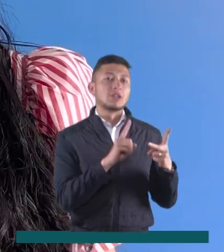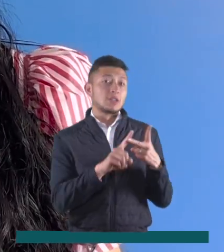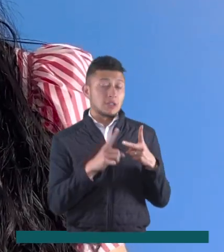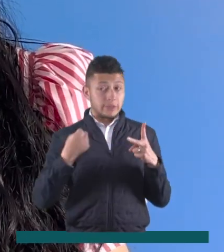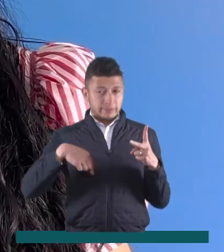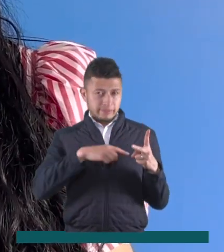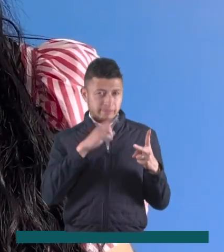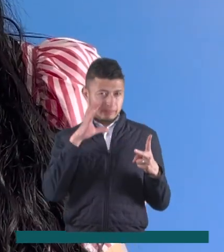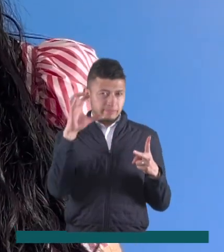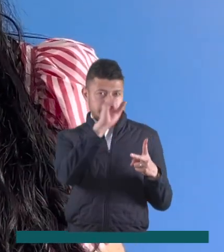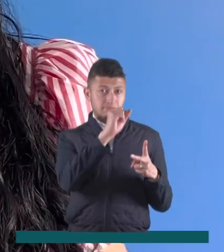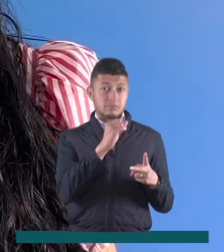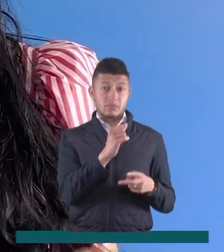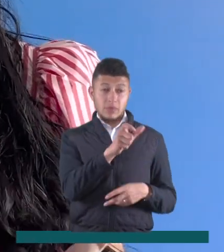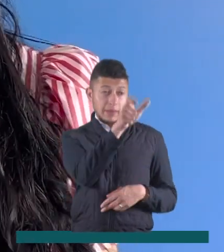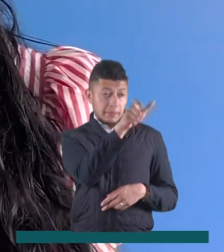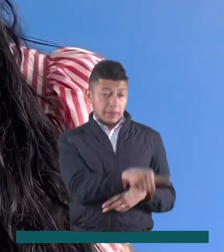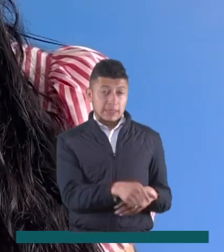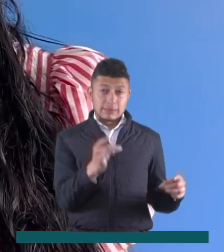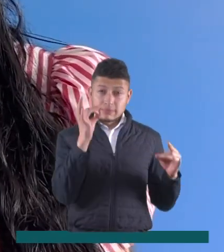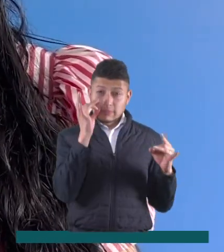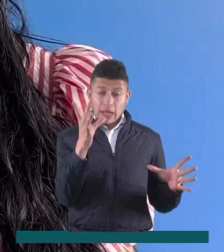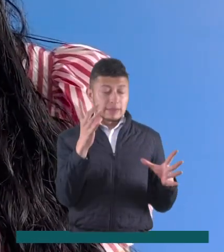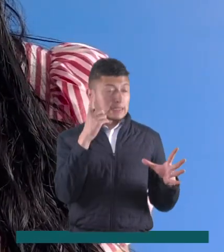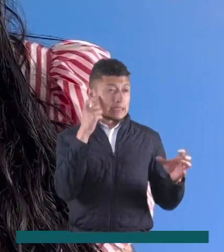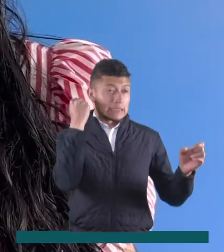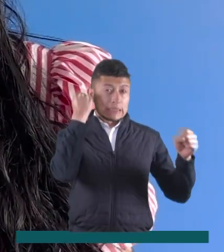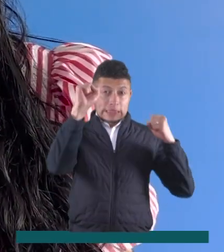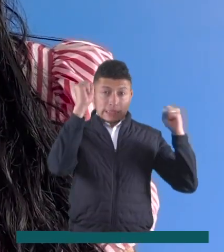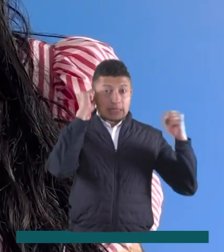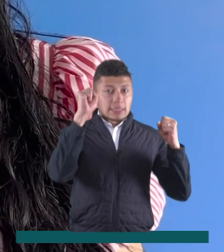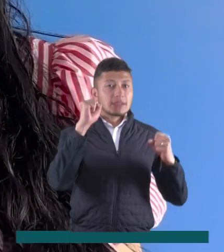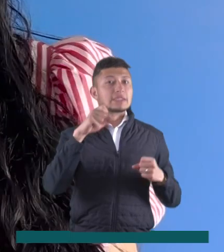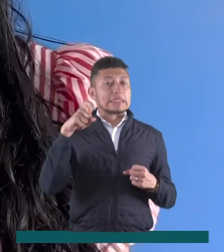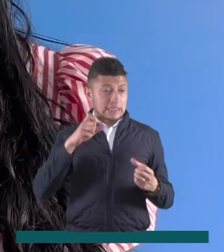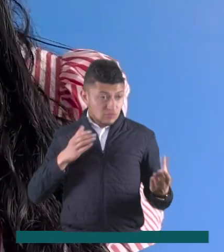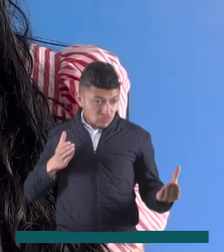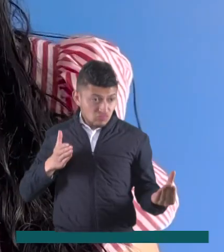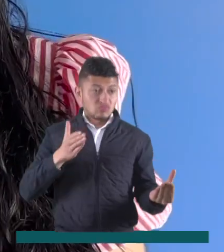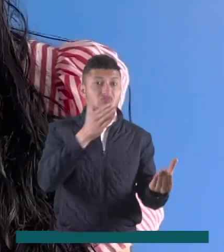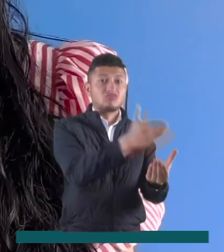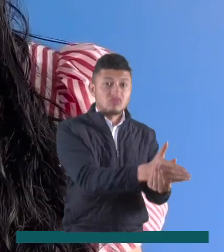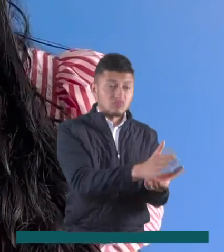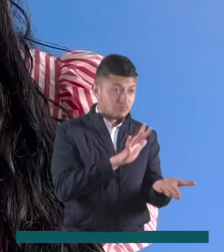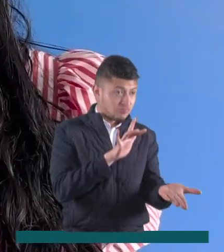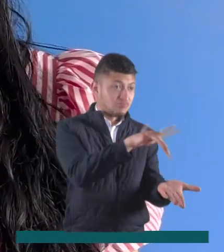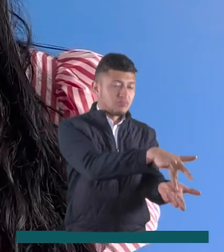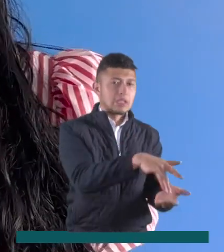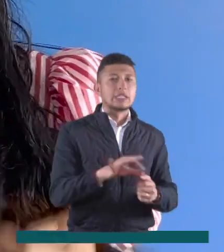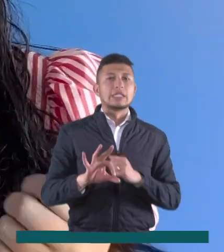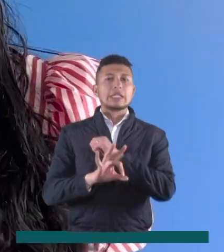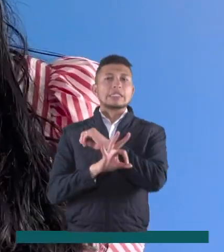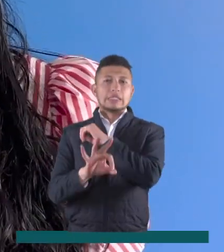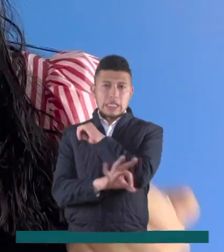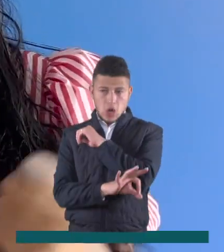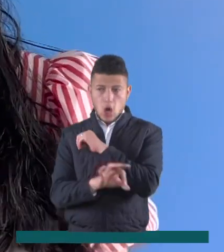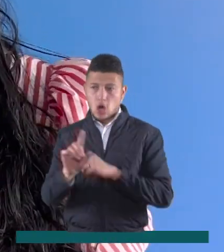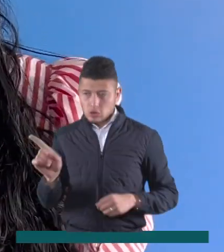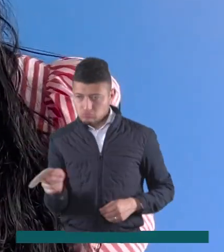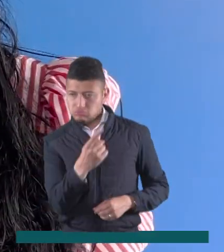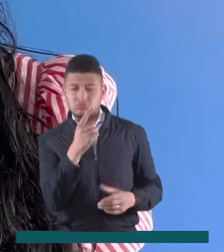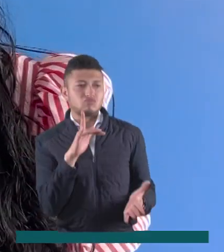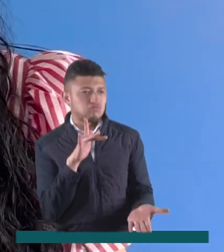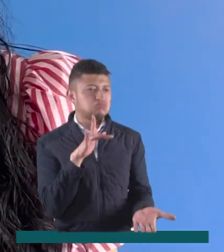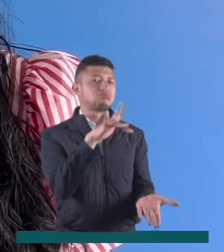casos en los que hemos identificado que hay una crisis en el momento y que es necesario acudir a campo o ir de manera presencial, el psicólogo se